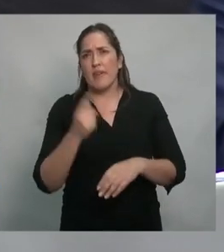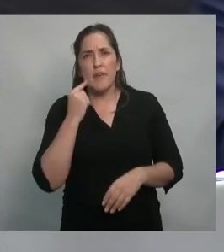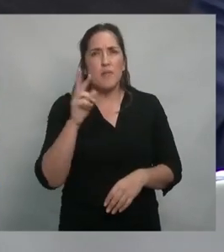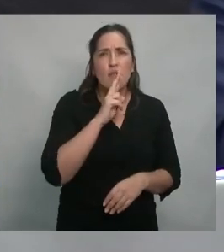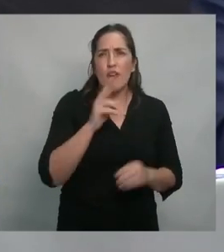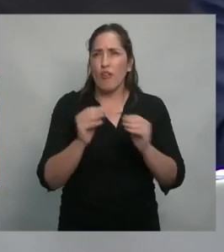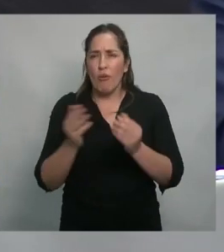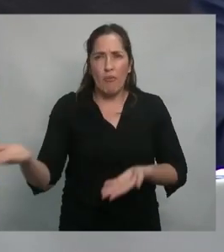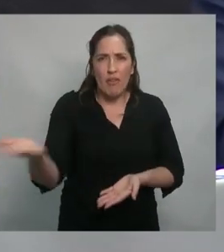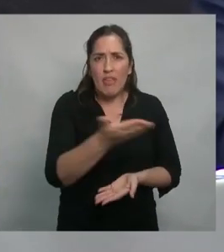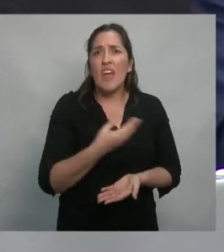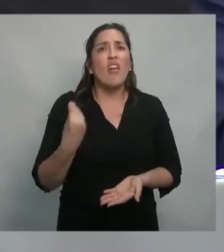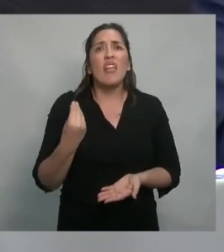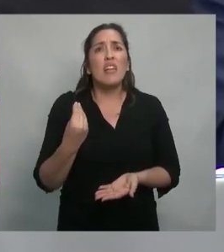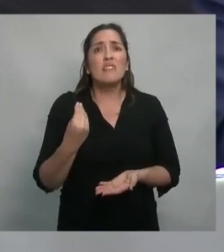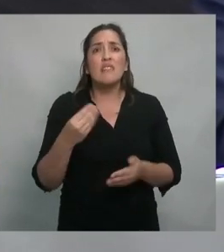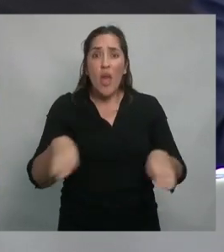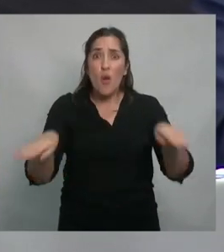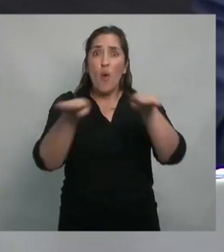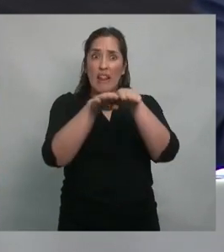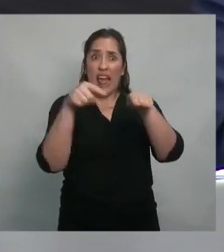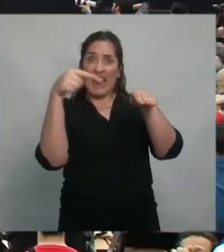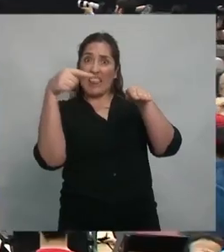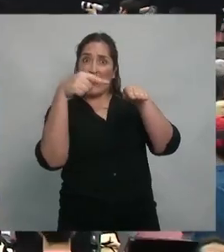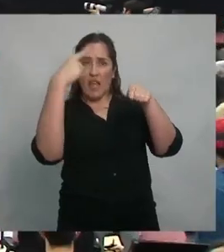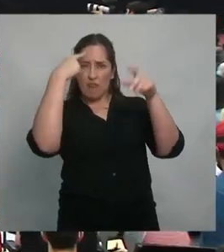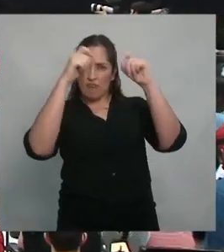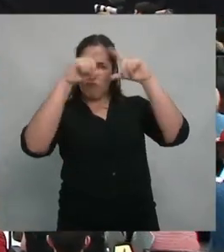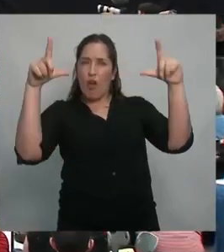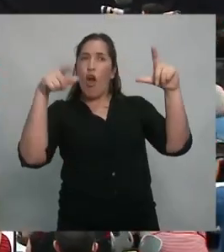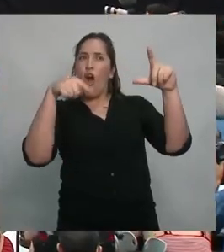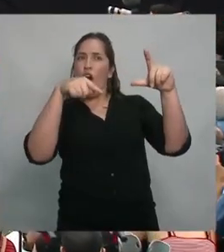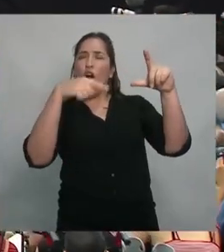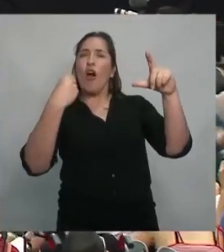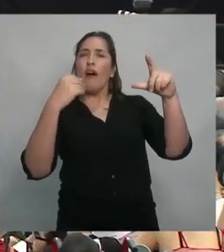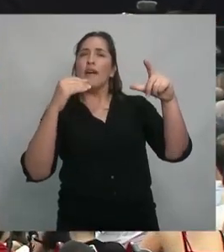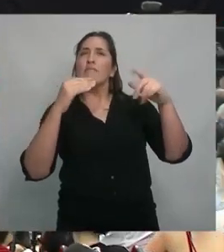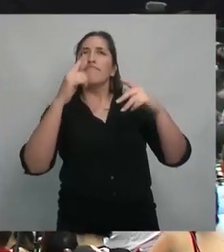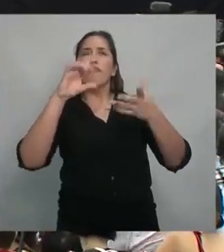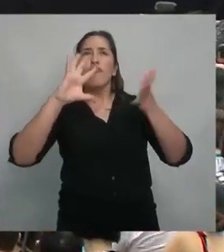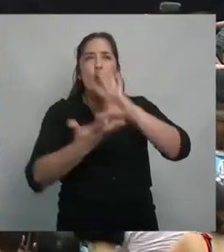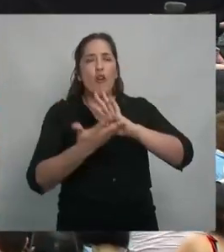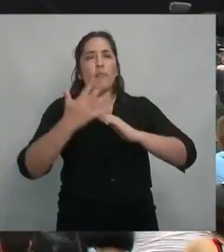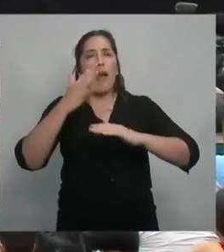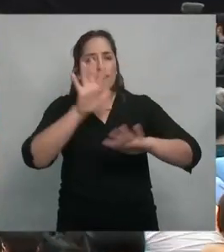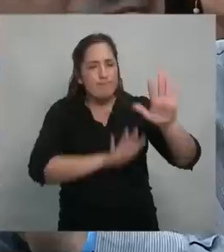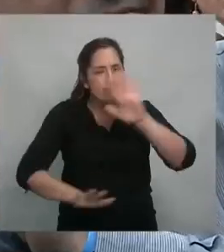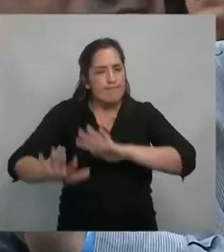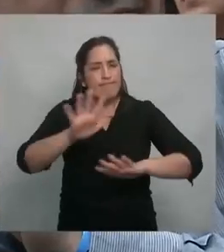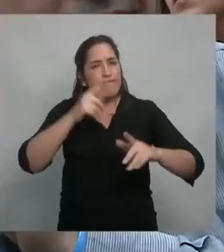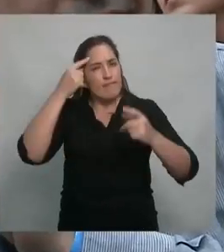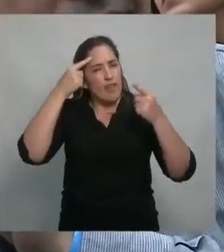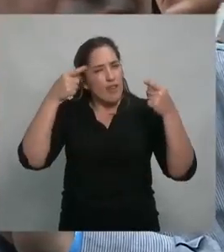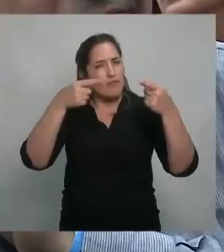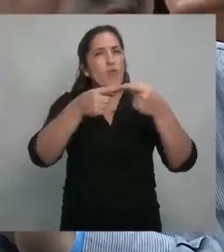es una construcción política también. La igualdad con la fraternidad y con la